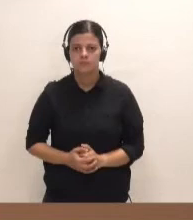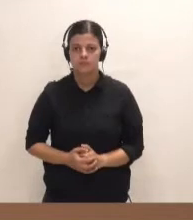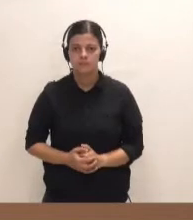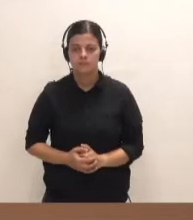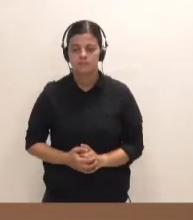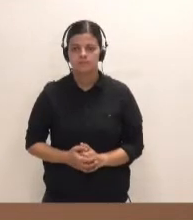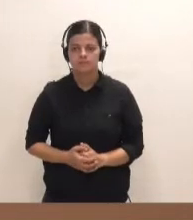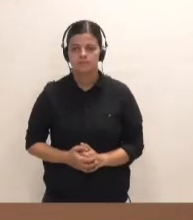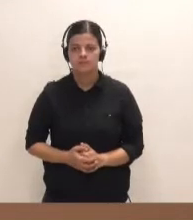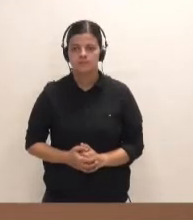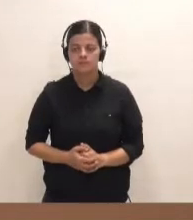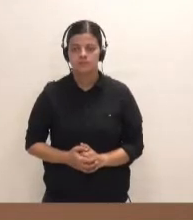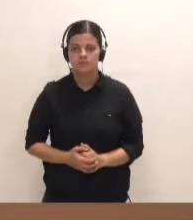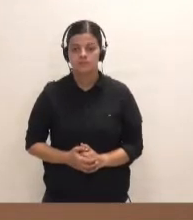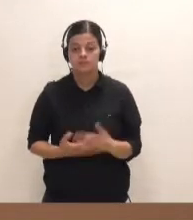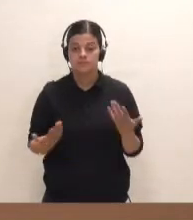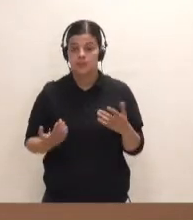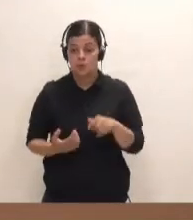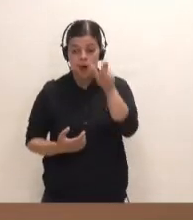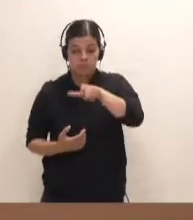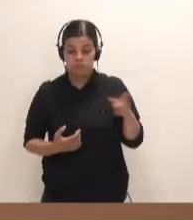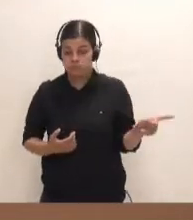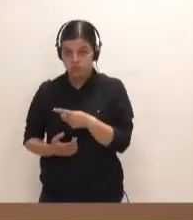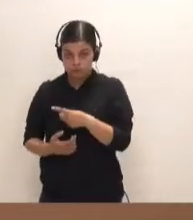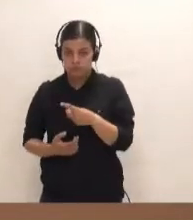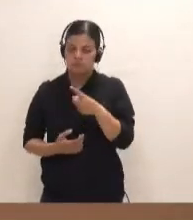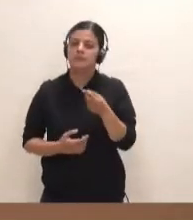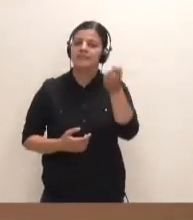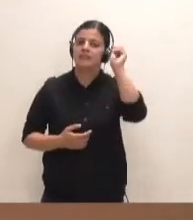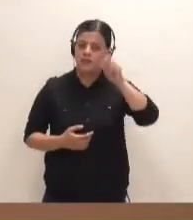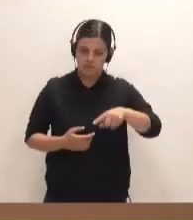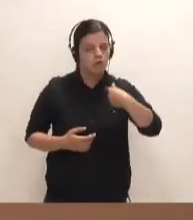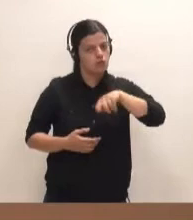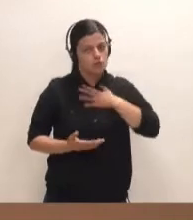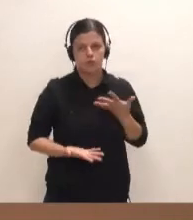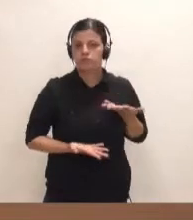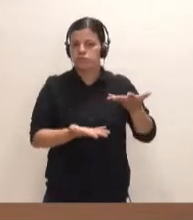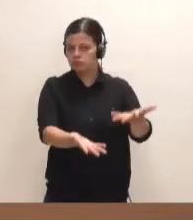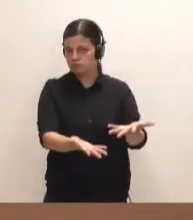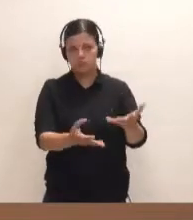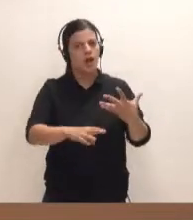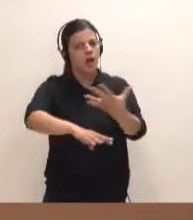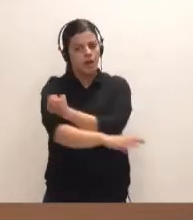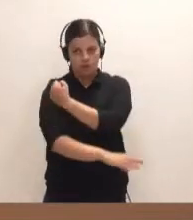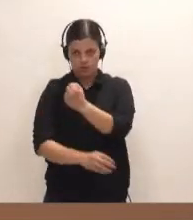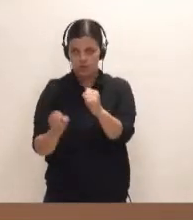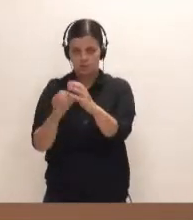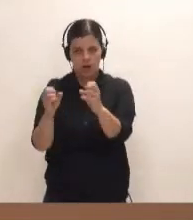Y además de todos estos efectivos, pues ya nos hemos puesto a disposición del Cabildo para